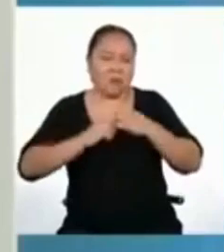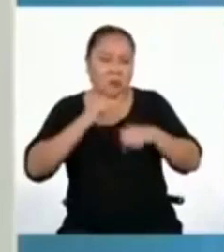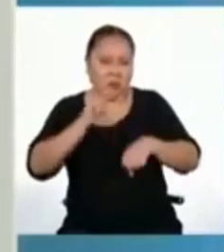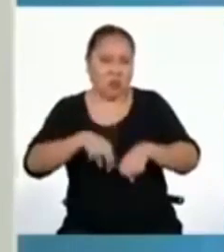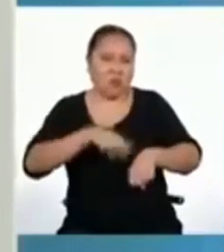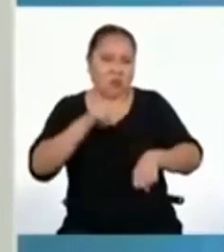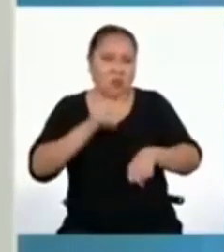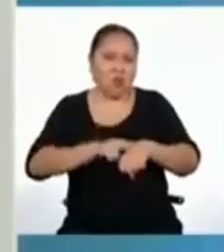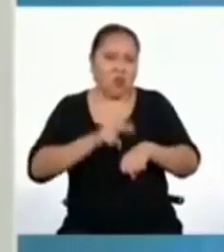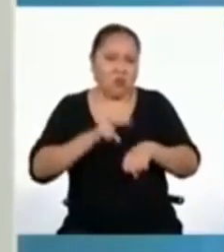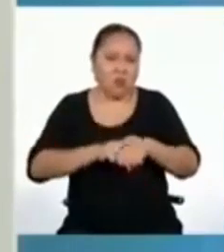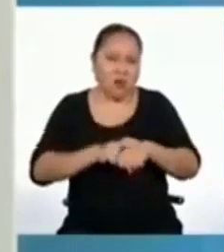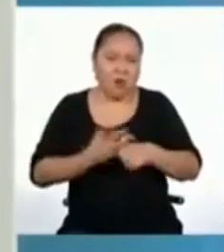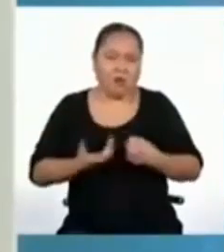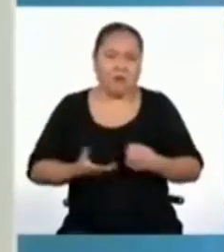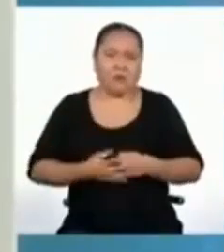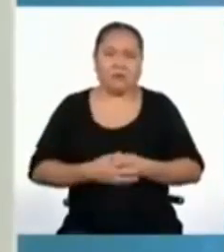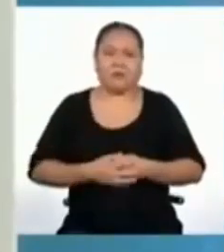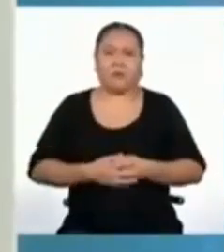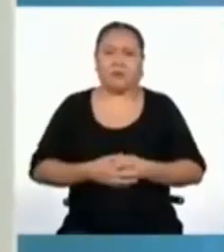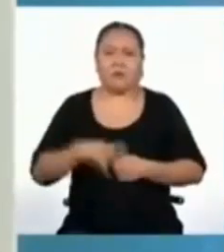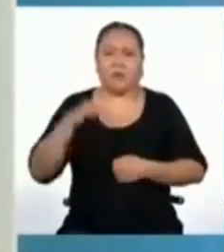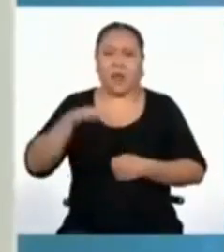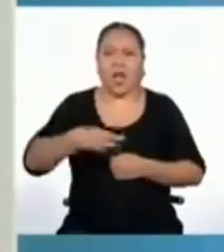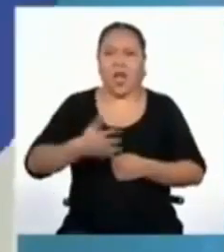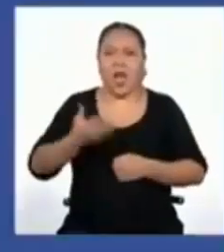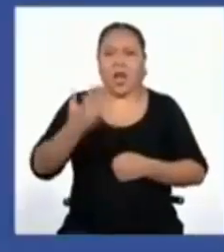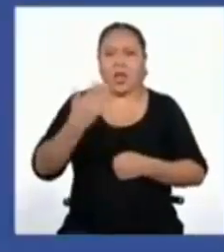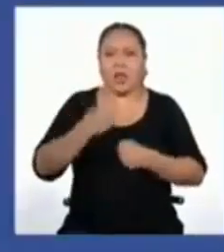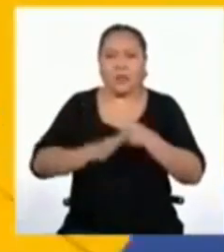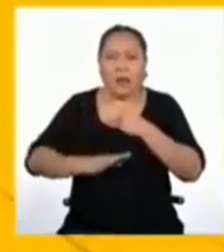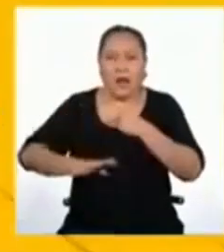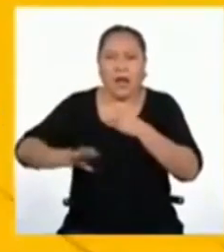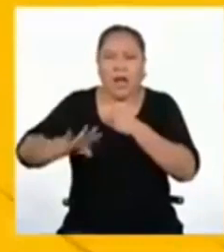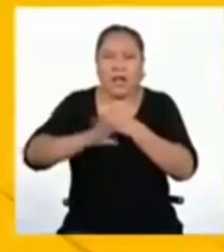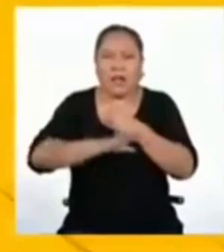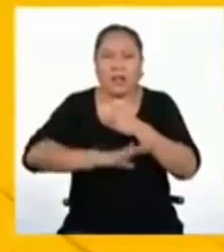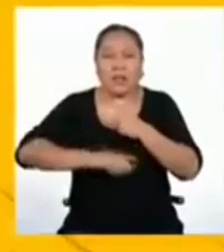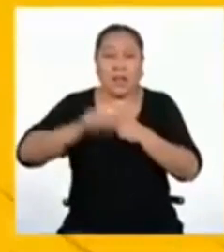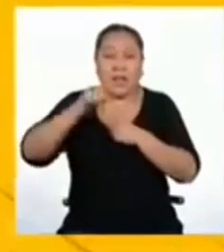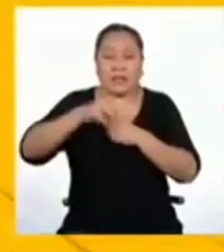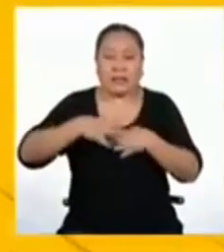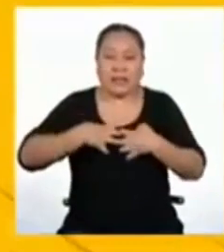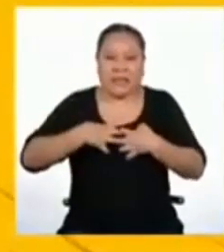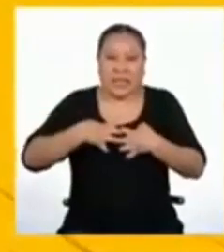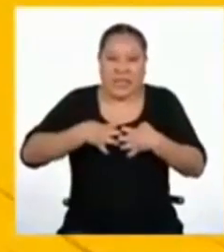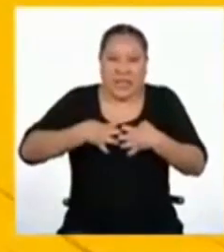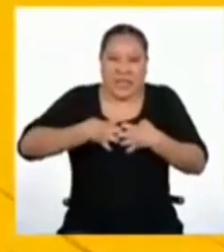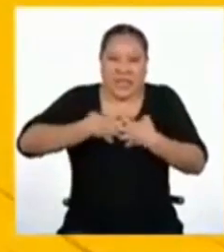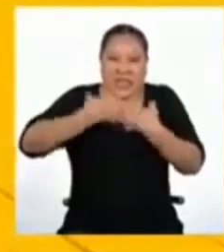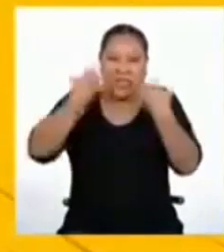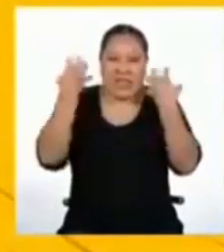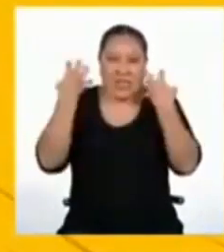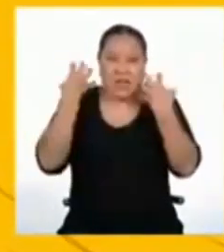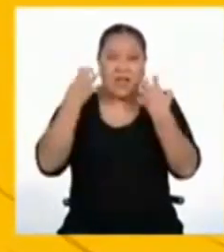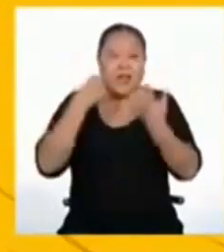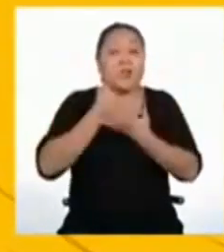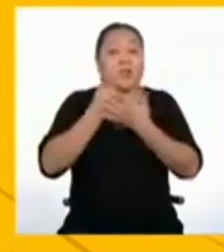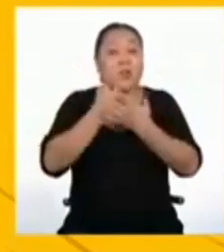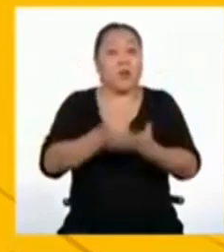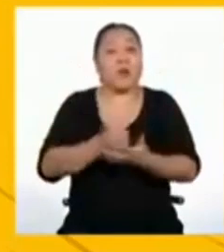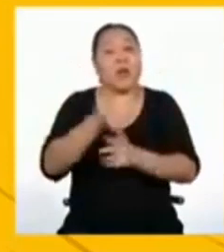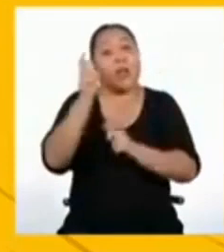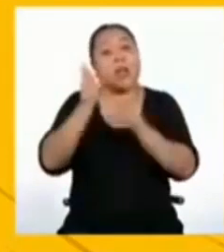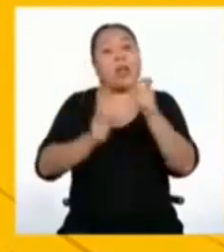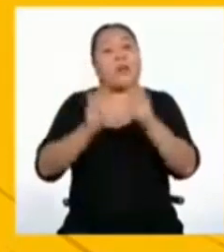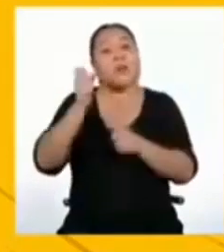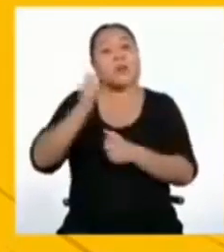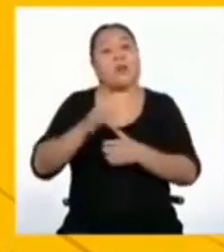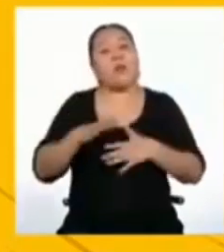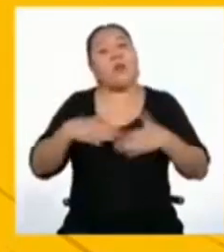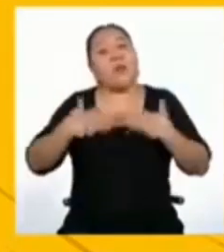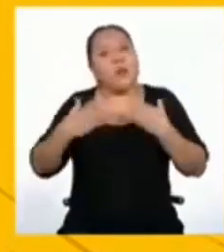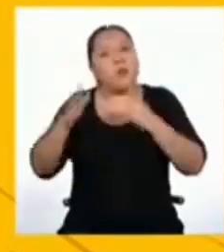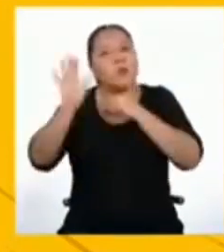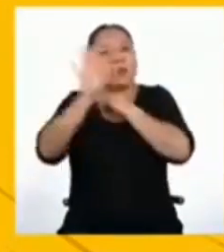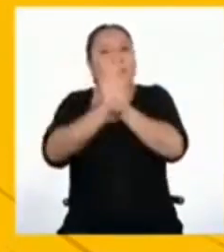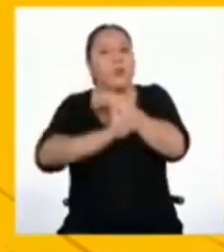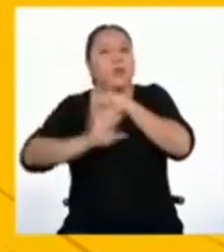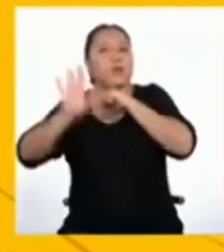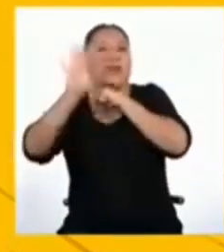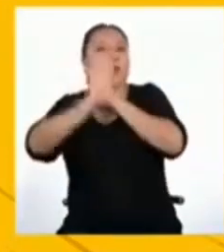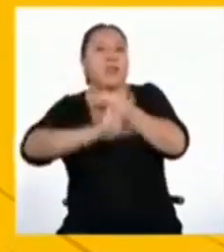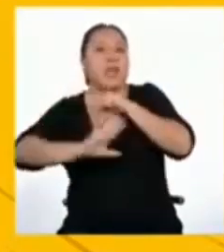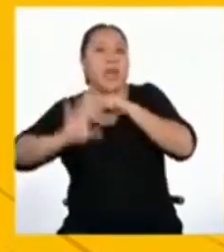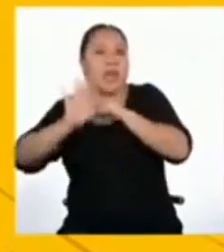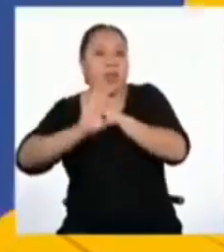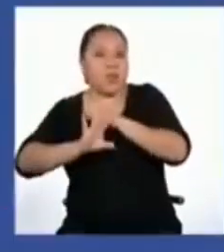Desde su presencia más primitiva, la ira ha servido para que las personas podamos defendernos en